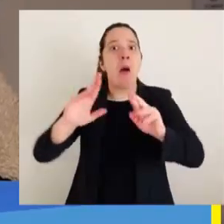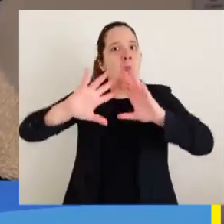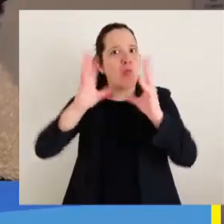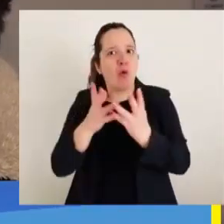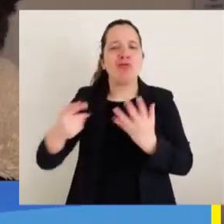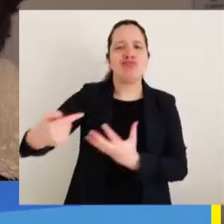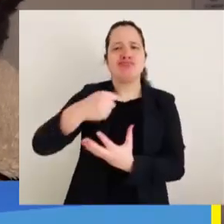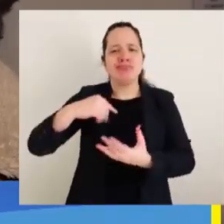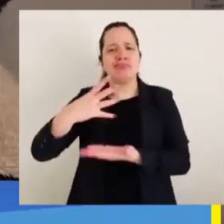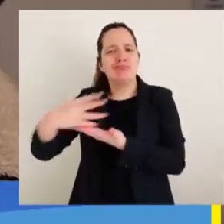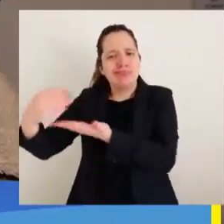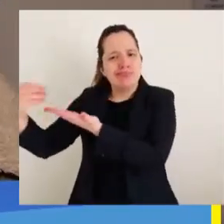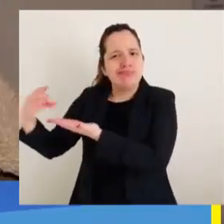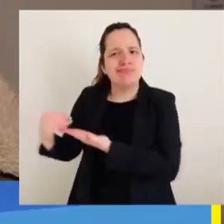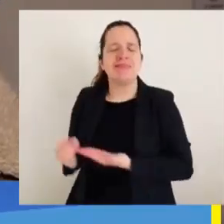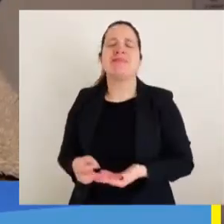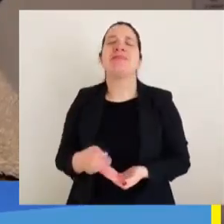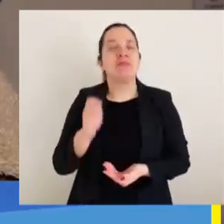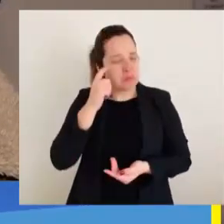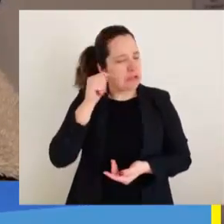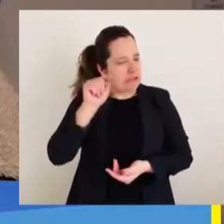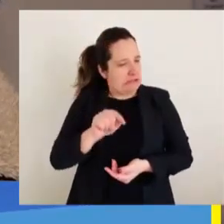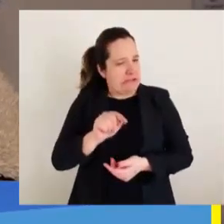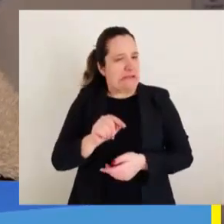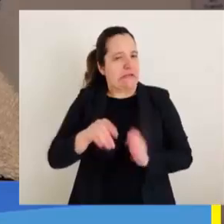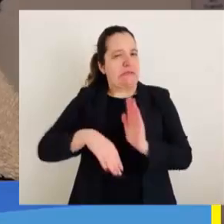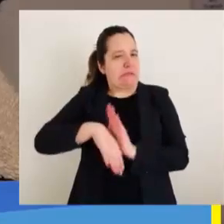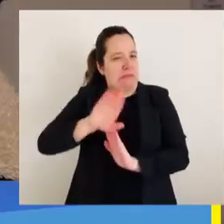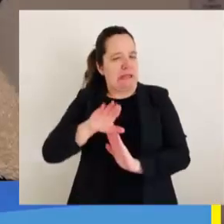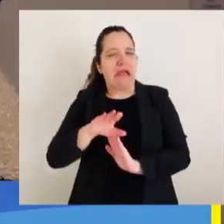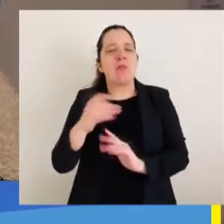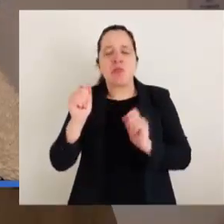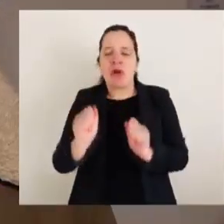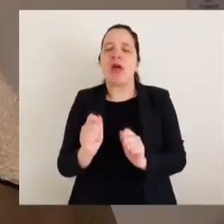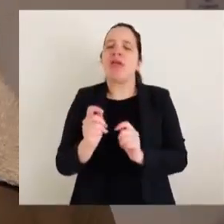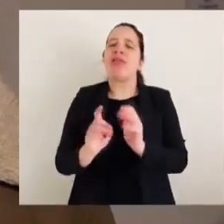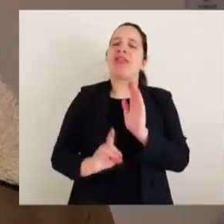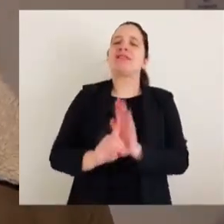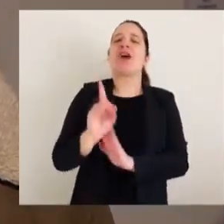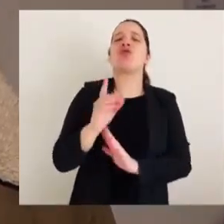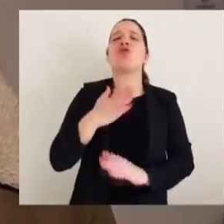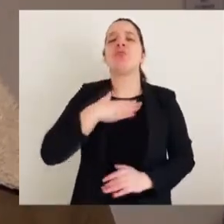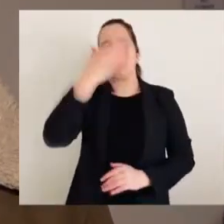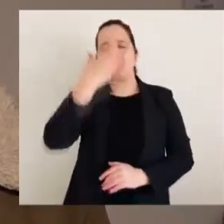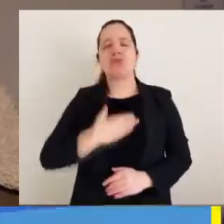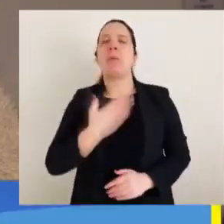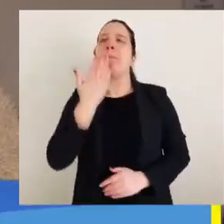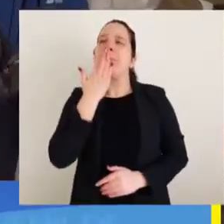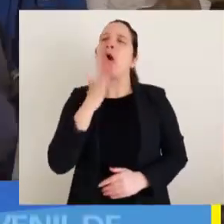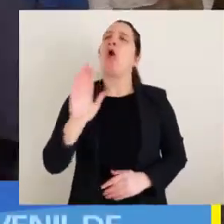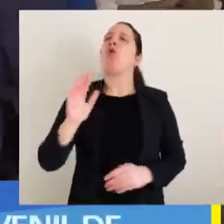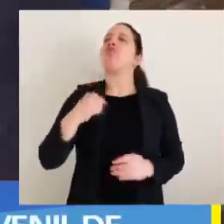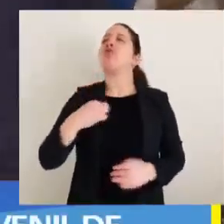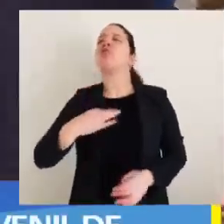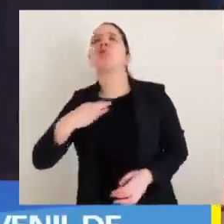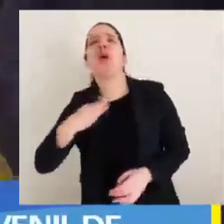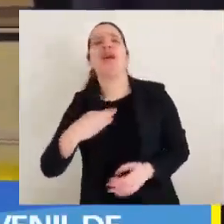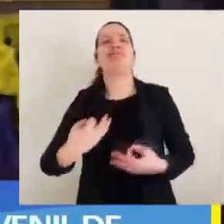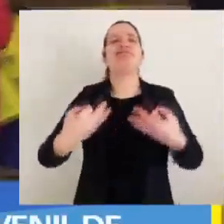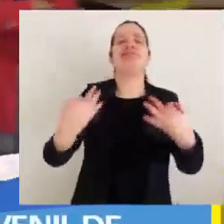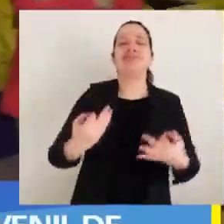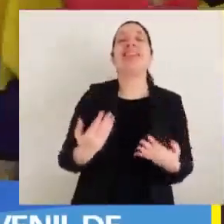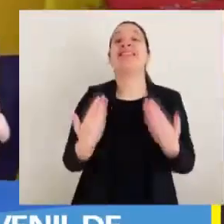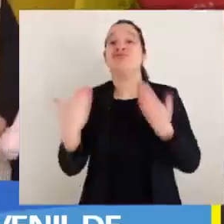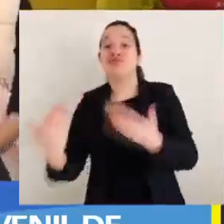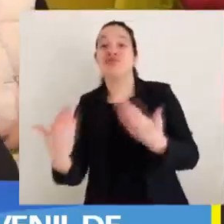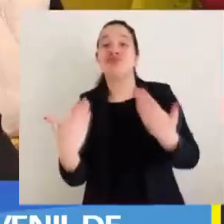es realmente una instancia única y realmente donde se pueden desarrollar como mejores personas y mejores ciudadanos al fin y al cabo. La entrega de